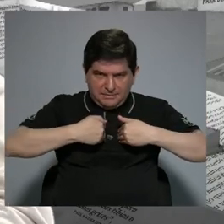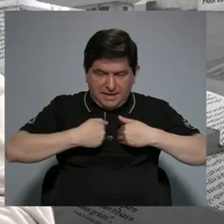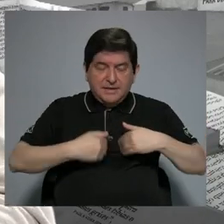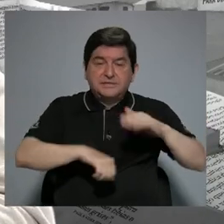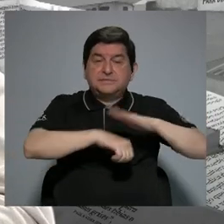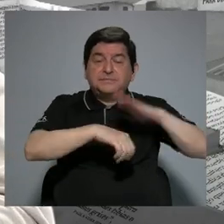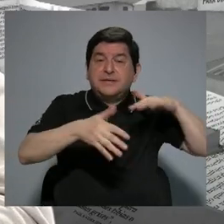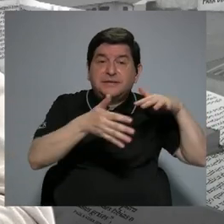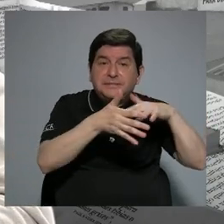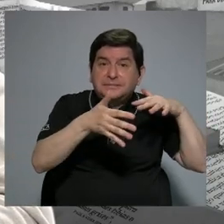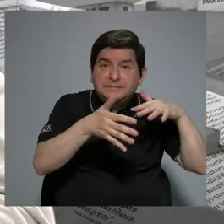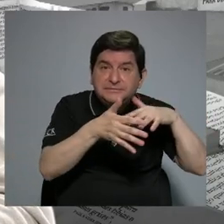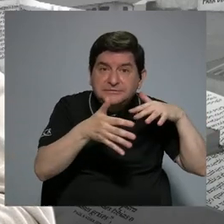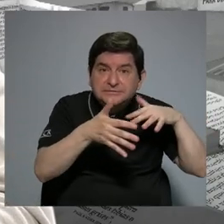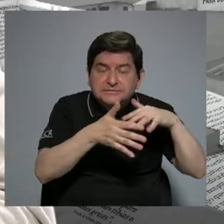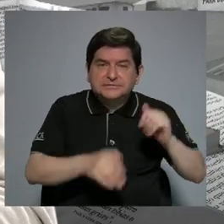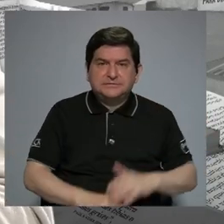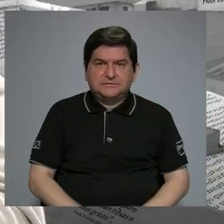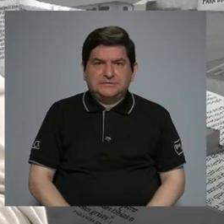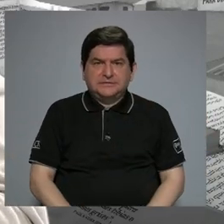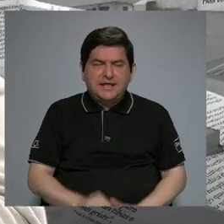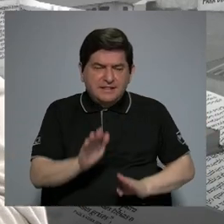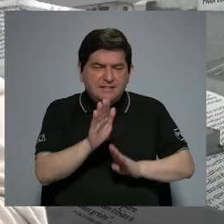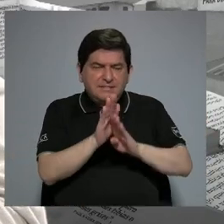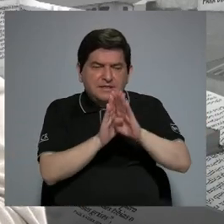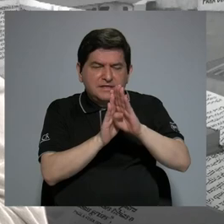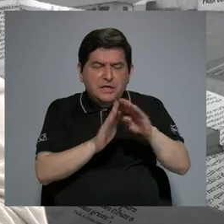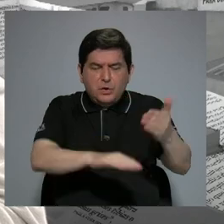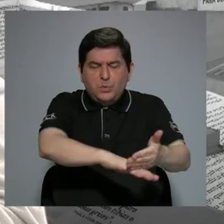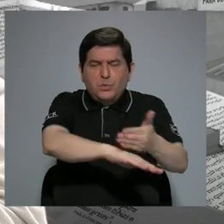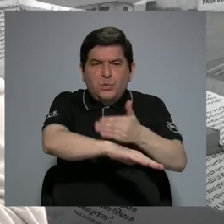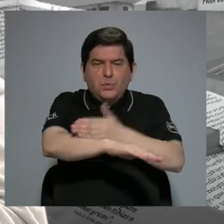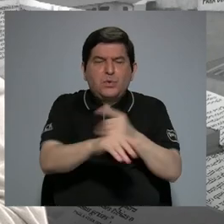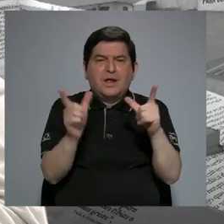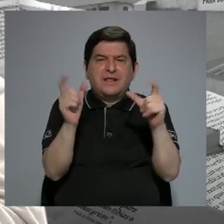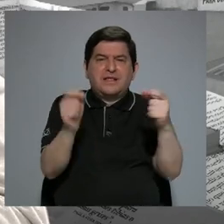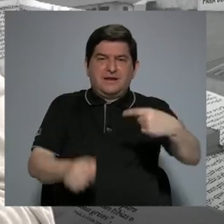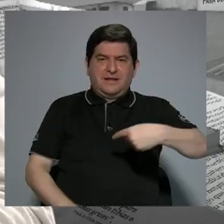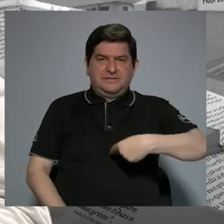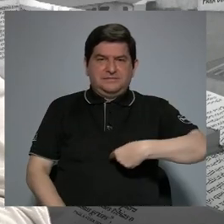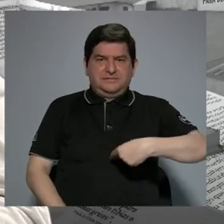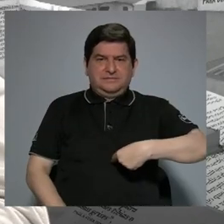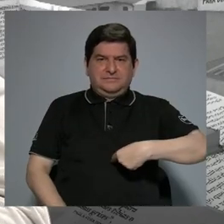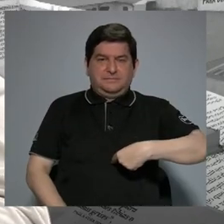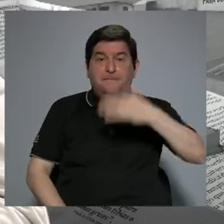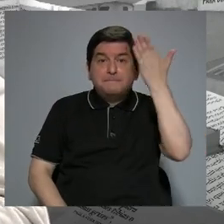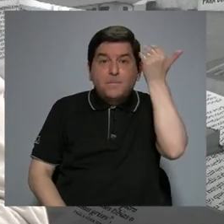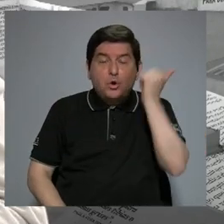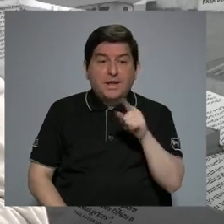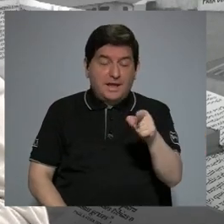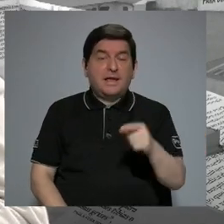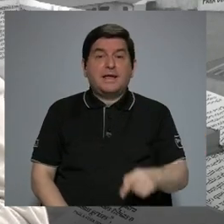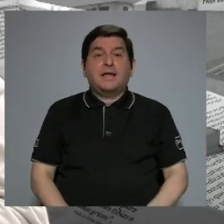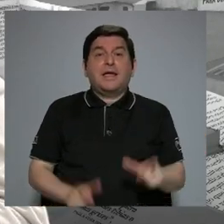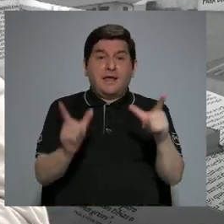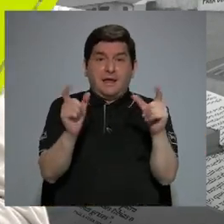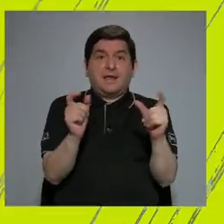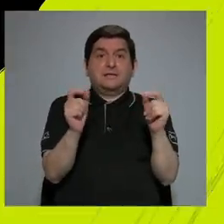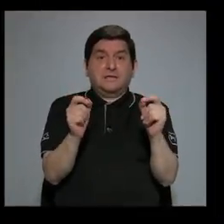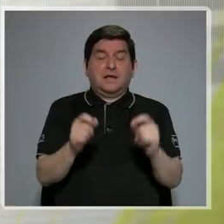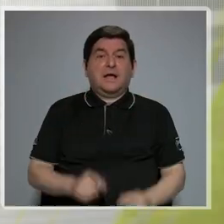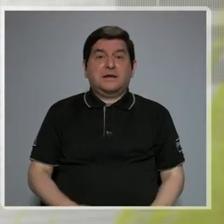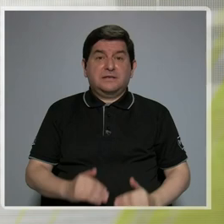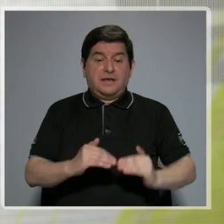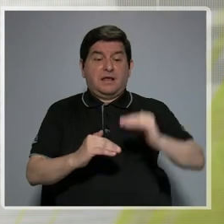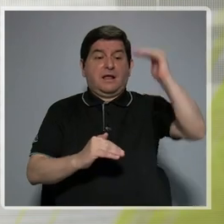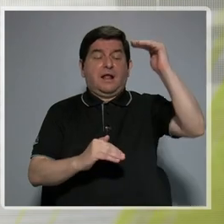estudiar el desarrollo y la progresión del cáncer gástrico. ¿Por qué? Porque este es un cáncer de alta